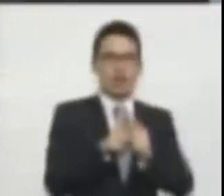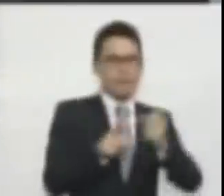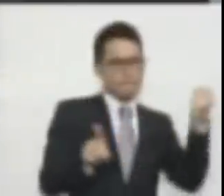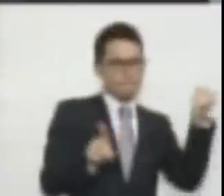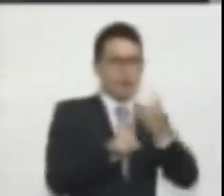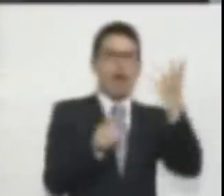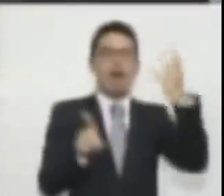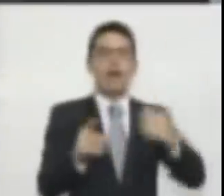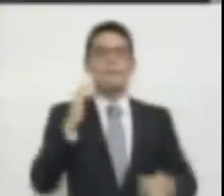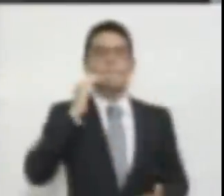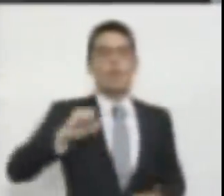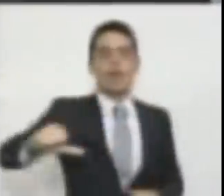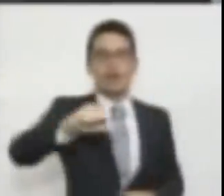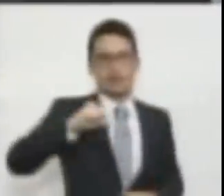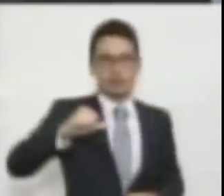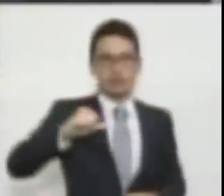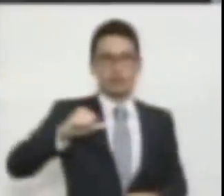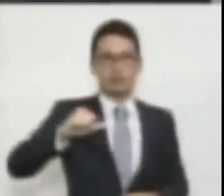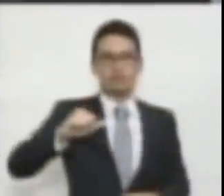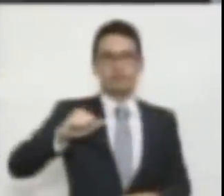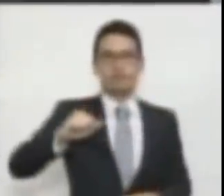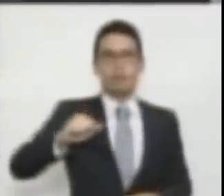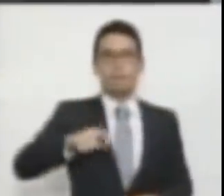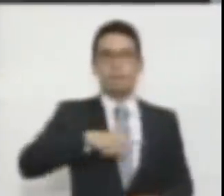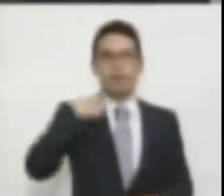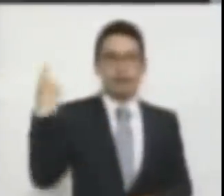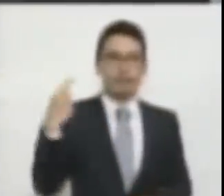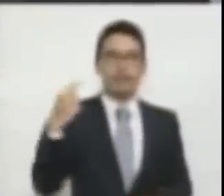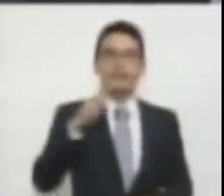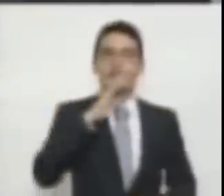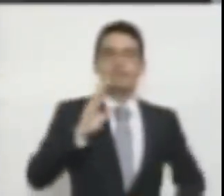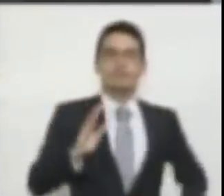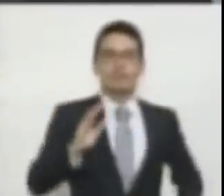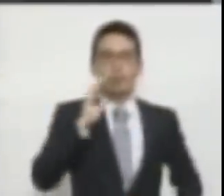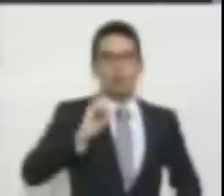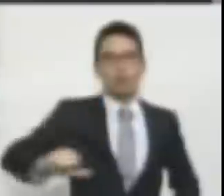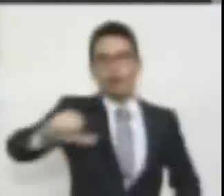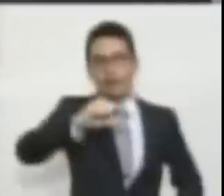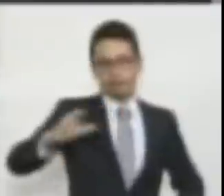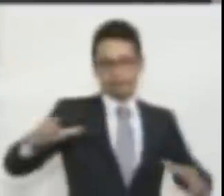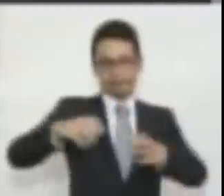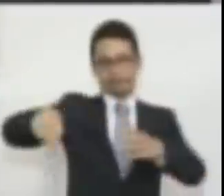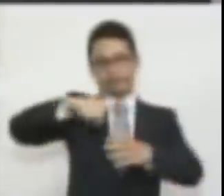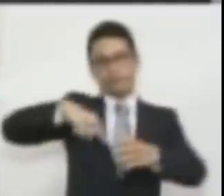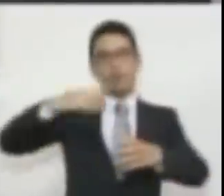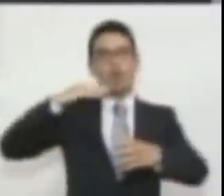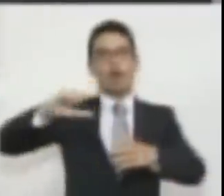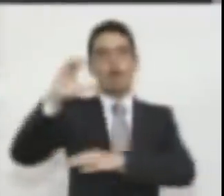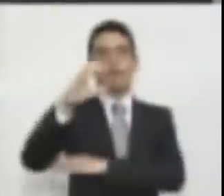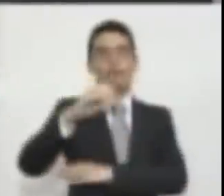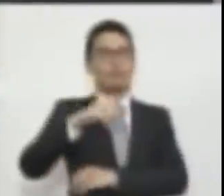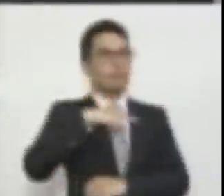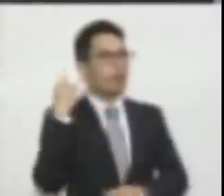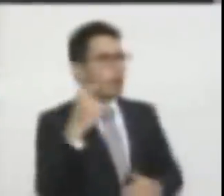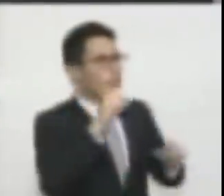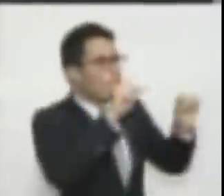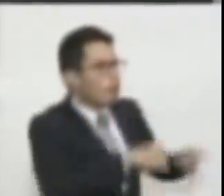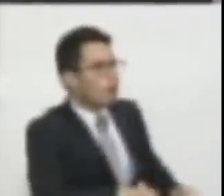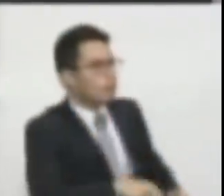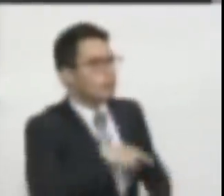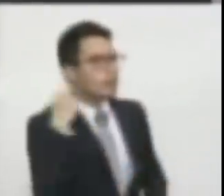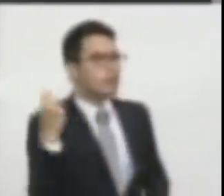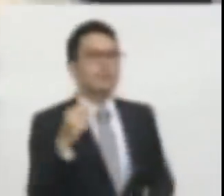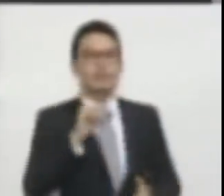colombiana. La gran perdedora con este proyecto es la mujer. Y por eso cuando hacen